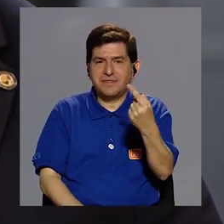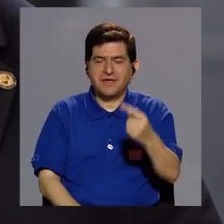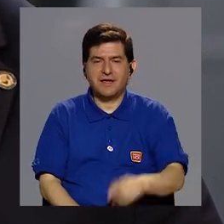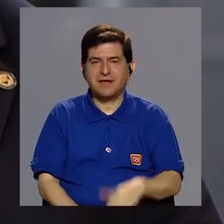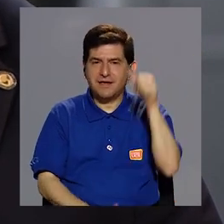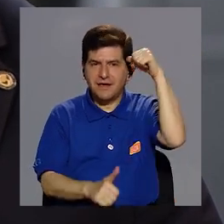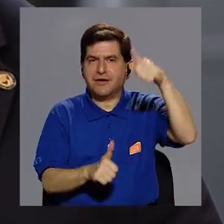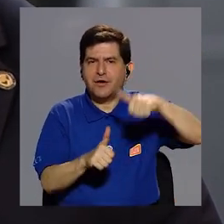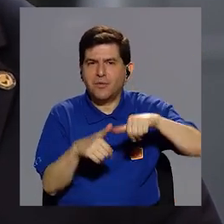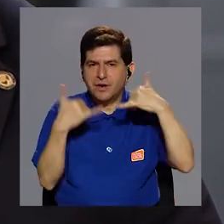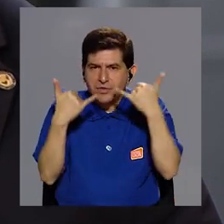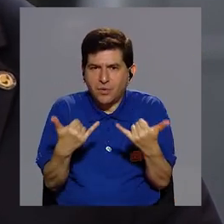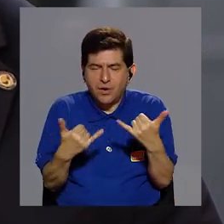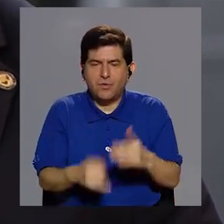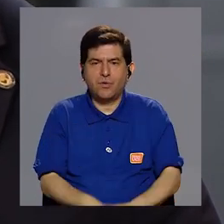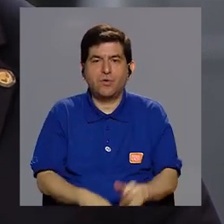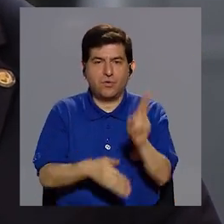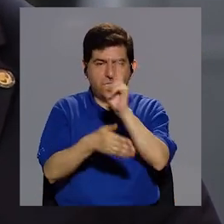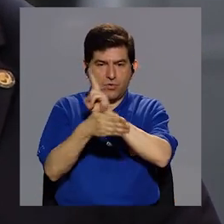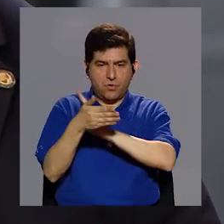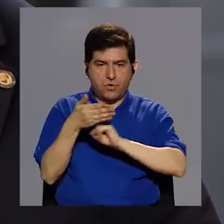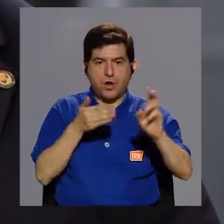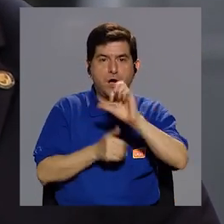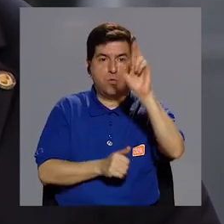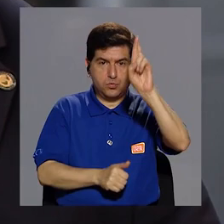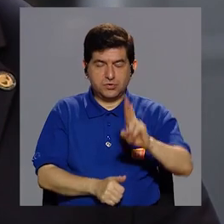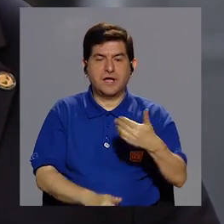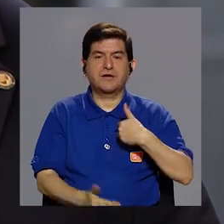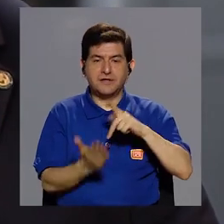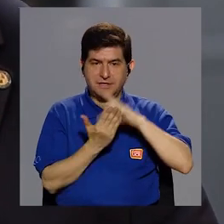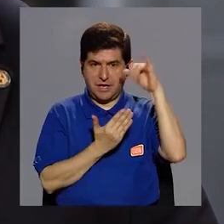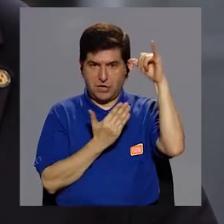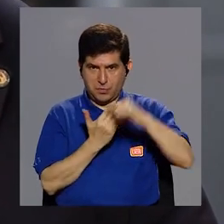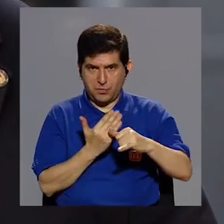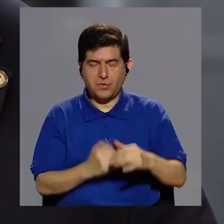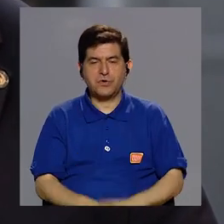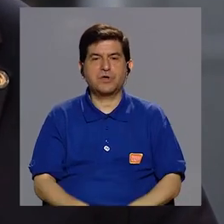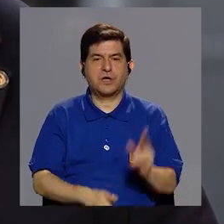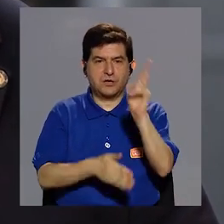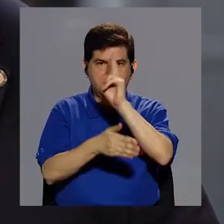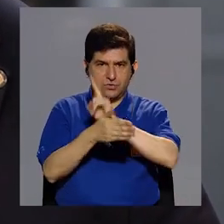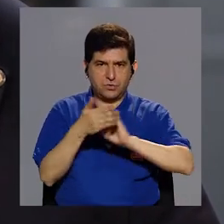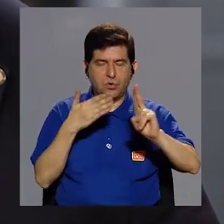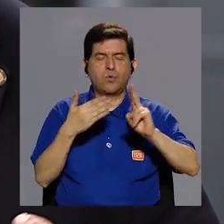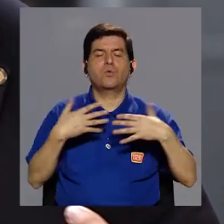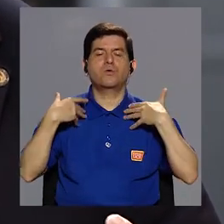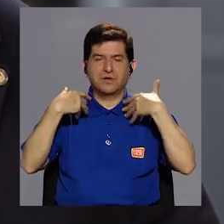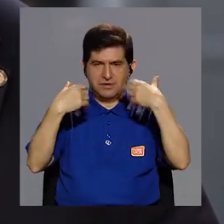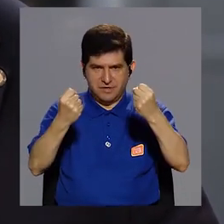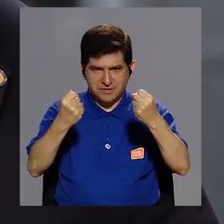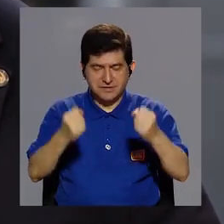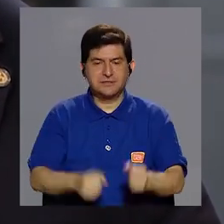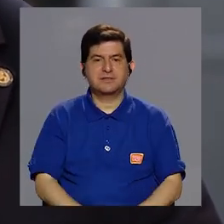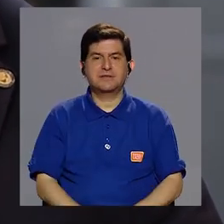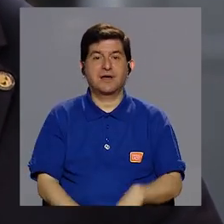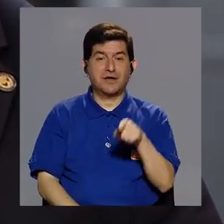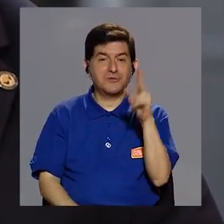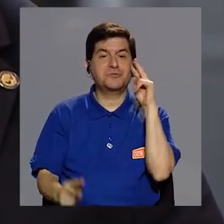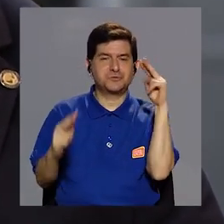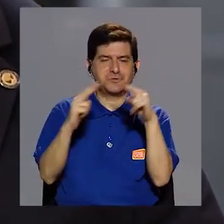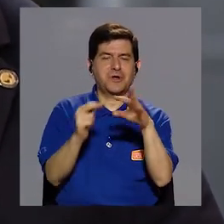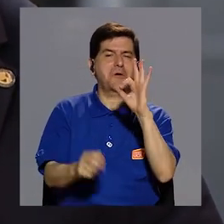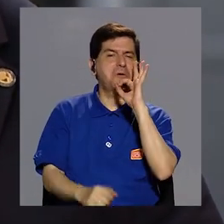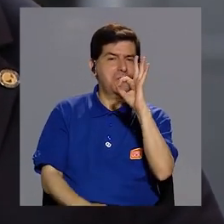mencionarlo y lo traigo a cuenta porque la Universidad de Costa Rica tiene un proyecto de universidades saludables en donde